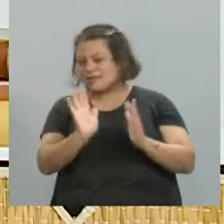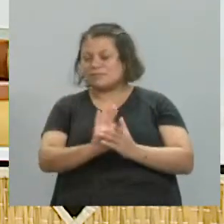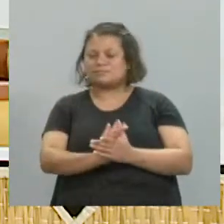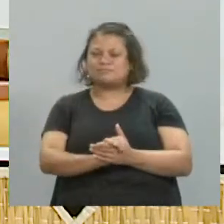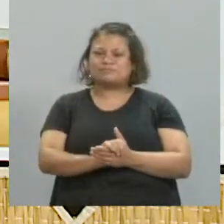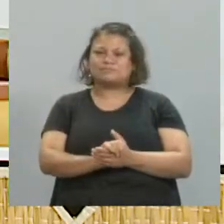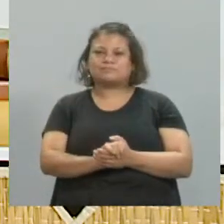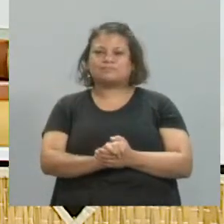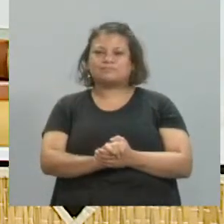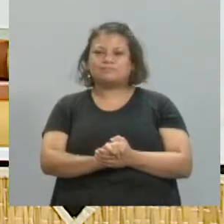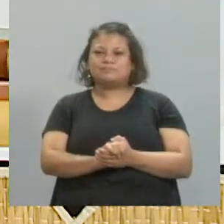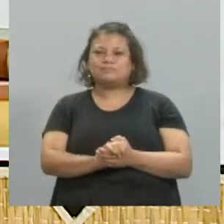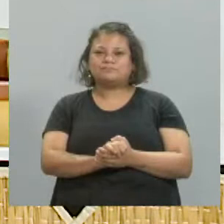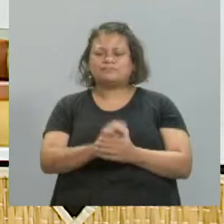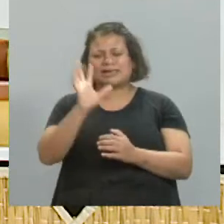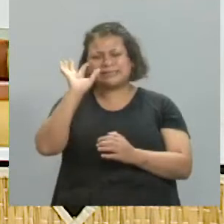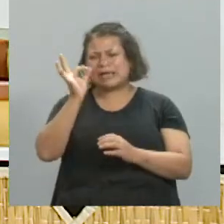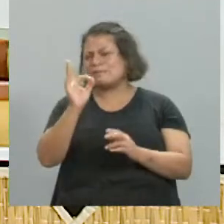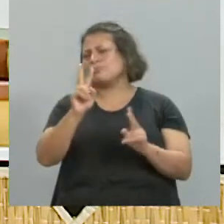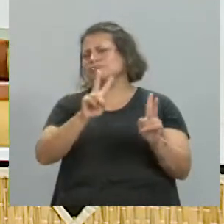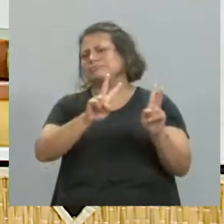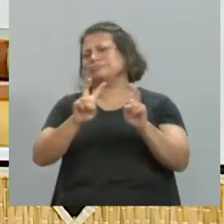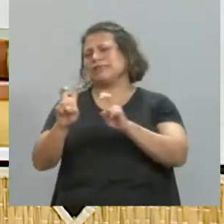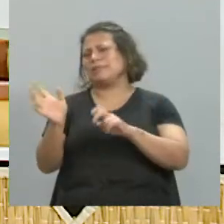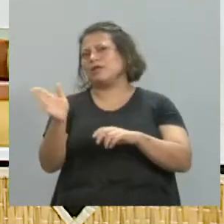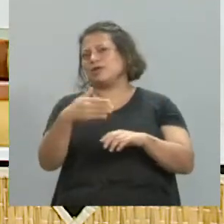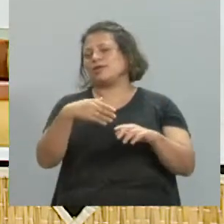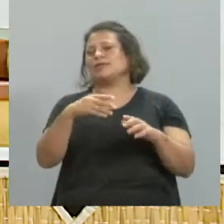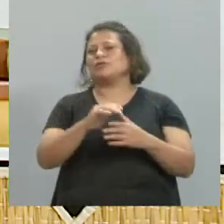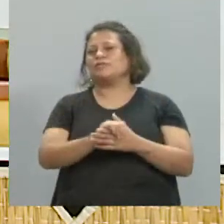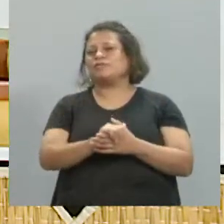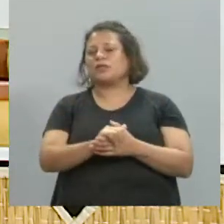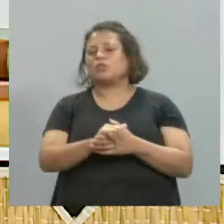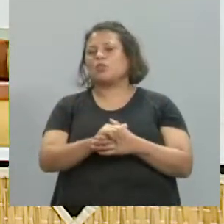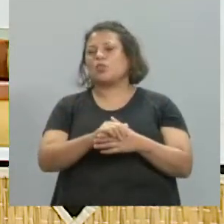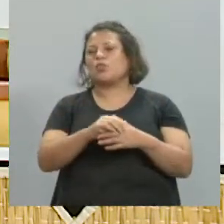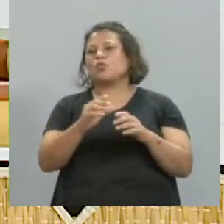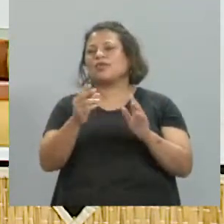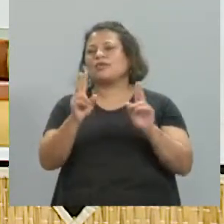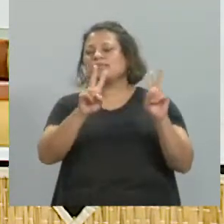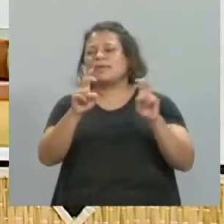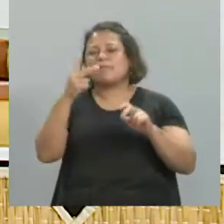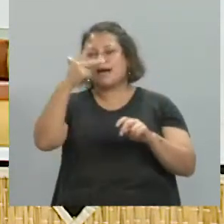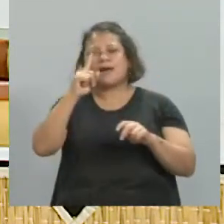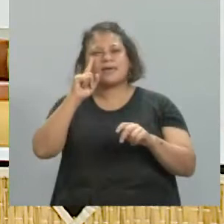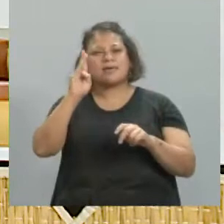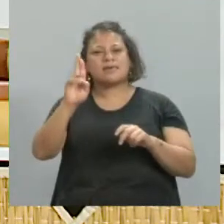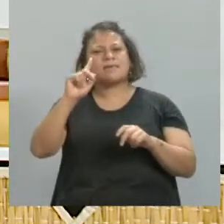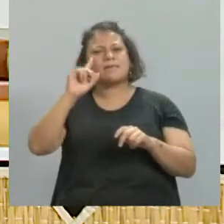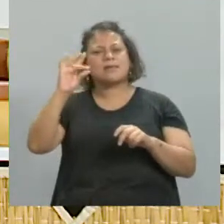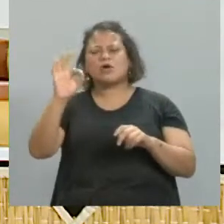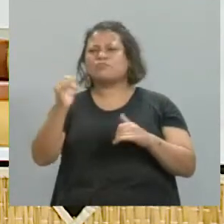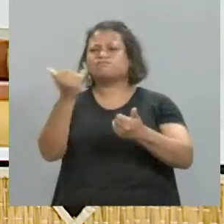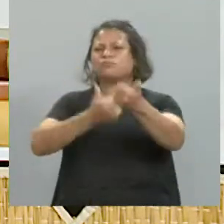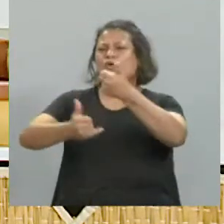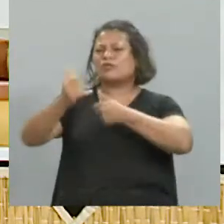que hay de todo, ¿no? Estábamos viendo, esto pertenece a tu colección híbrido, hay distintas colecciones. Contanos un poquito de qué se trata